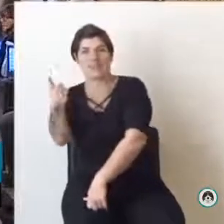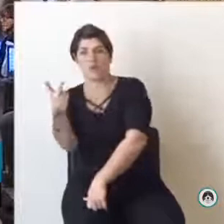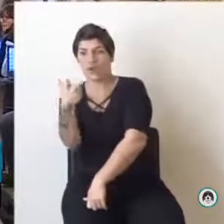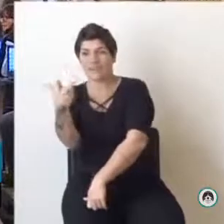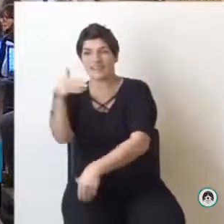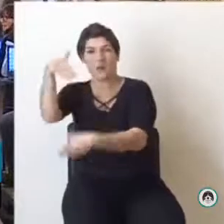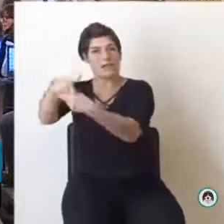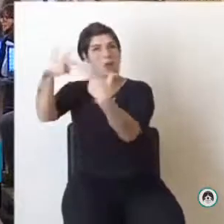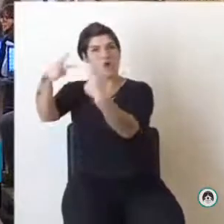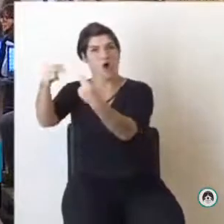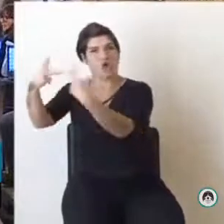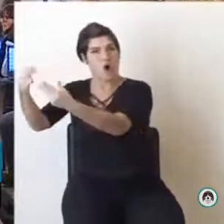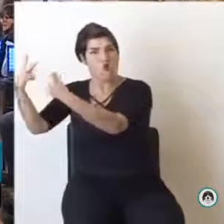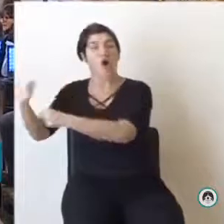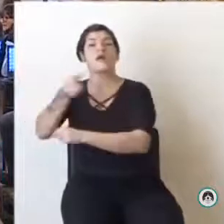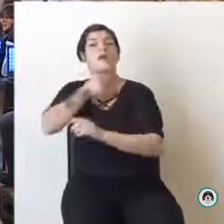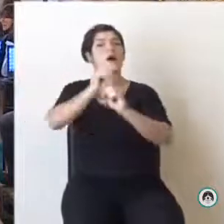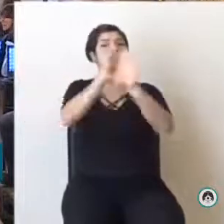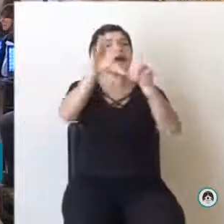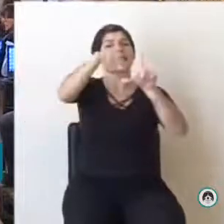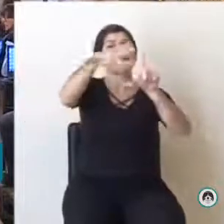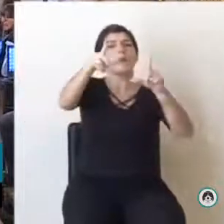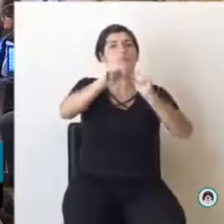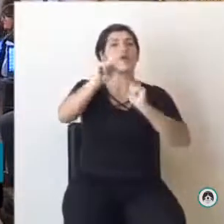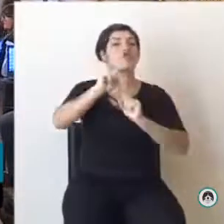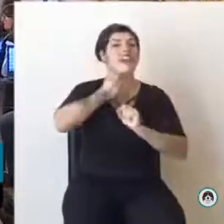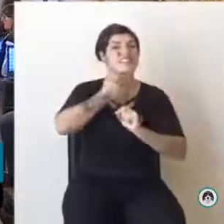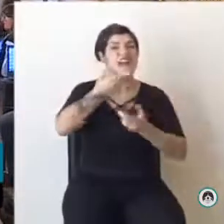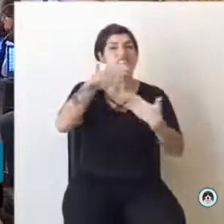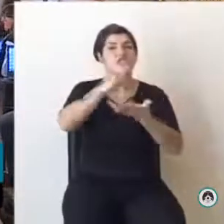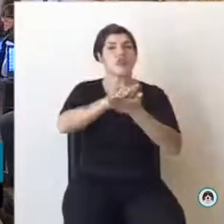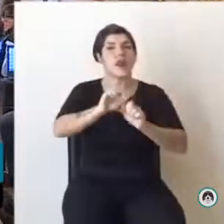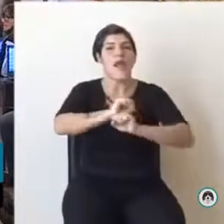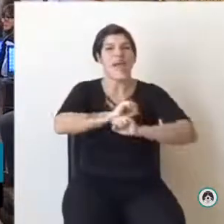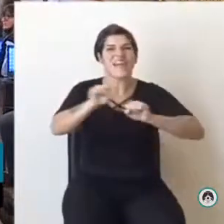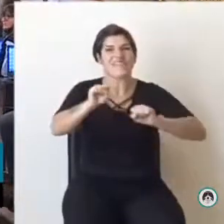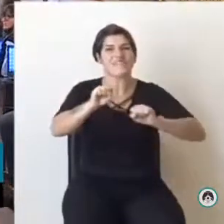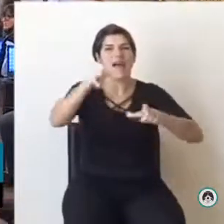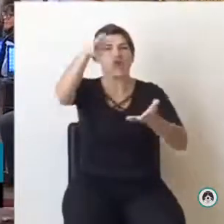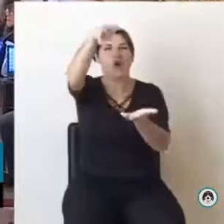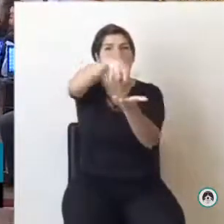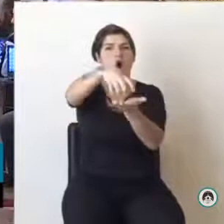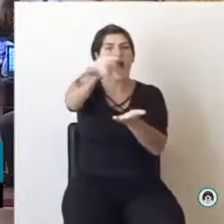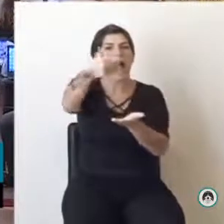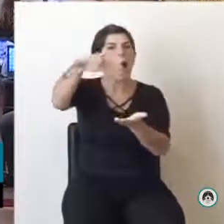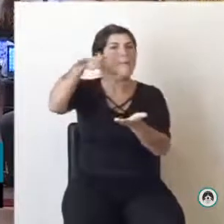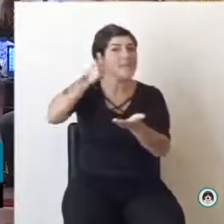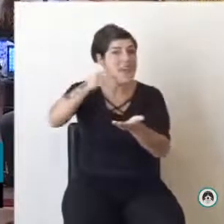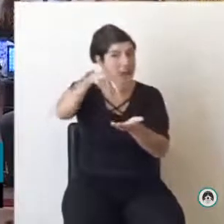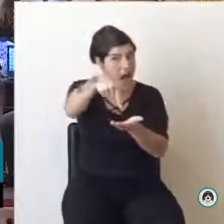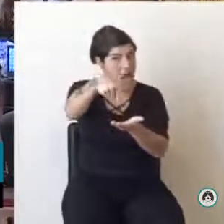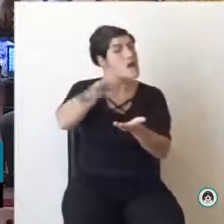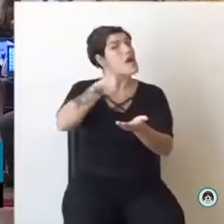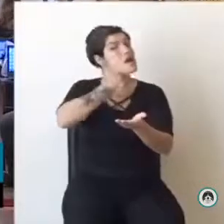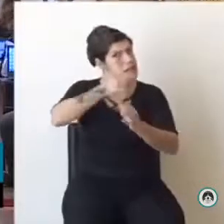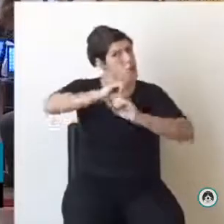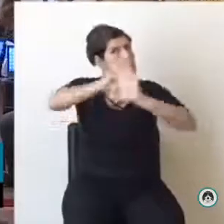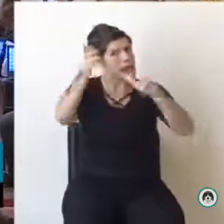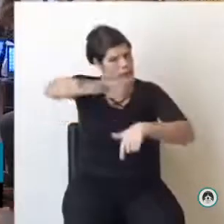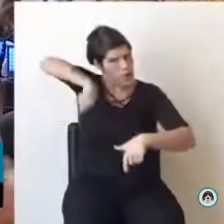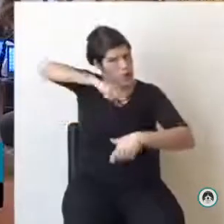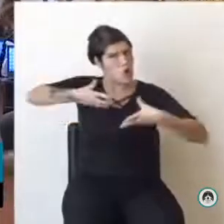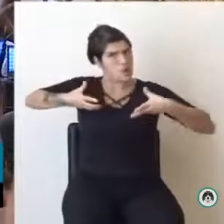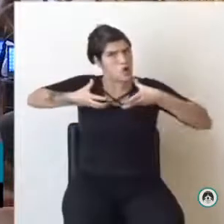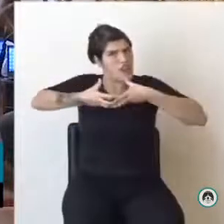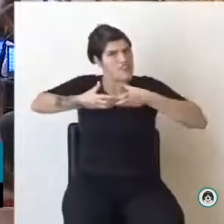en la tabla 13 que hace referencia al atentado a la AMIA, quiero aclarar que desde el Frente de Izquierda hemos